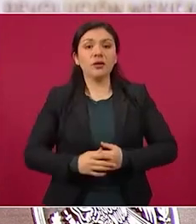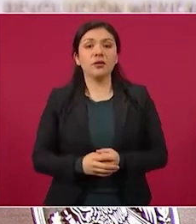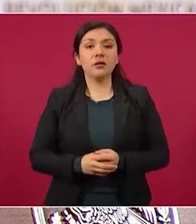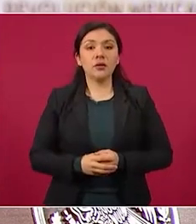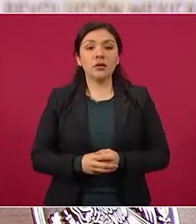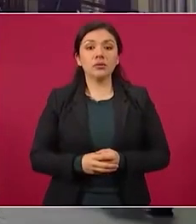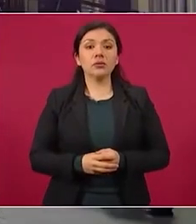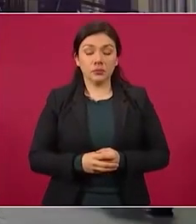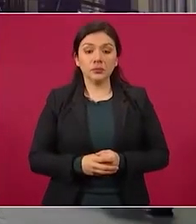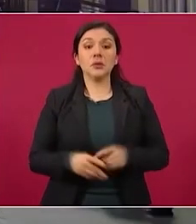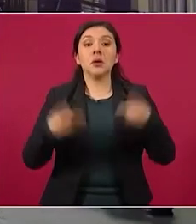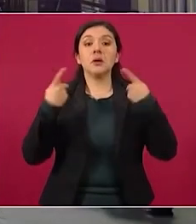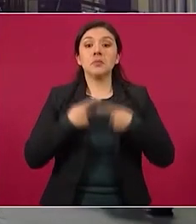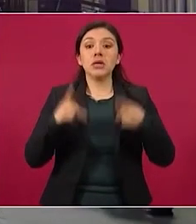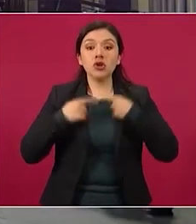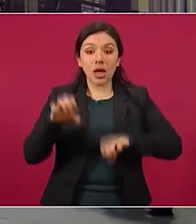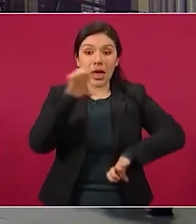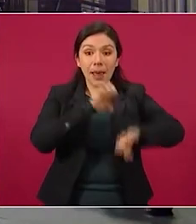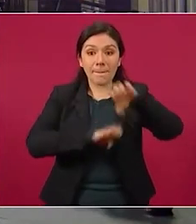el embajador,